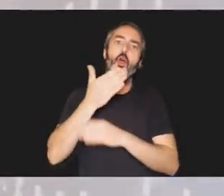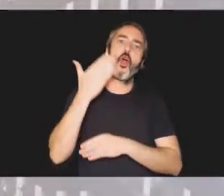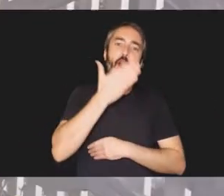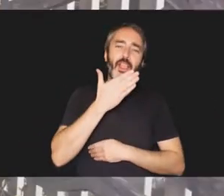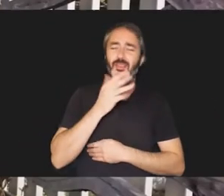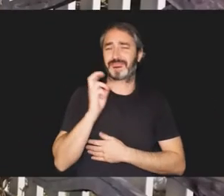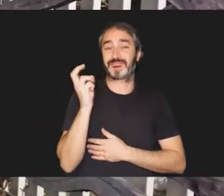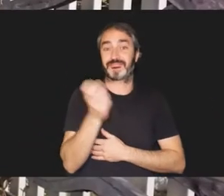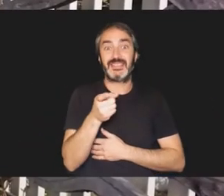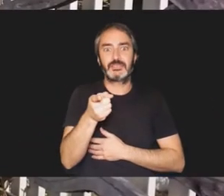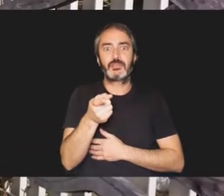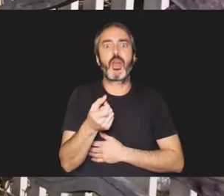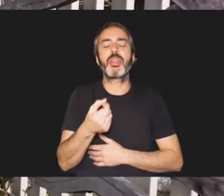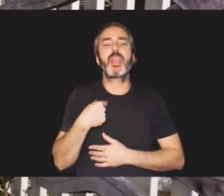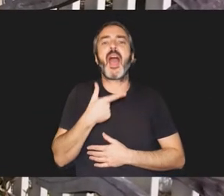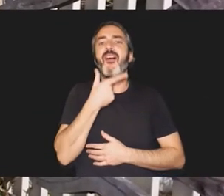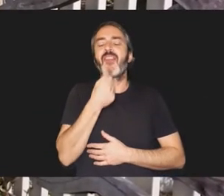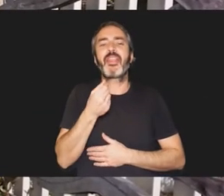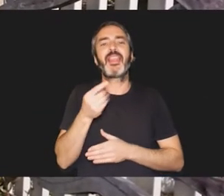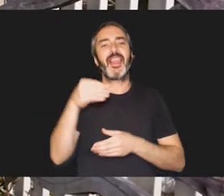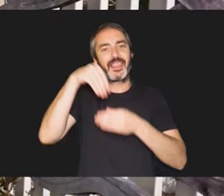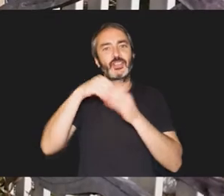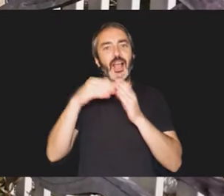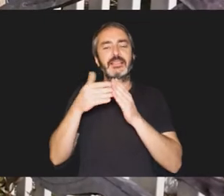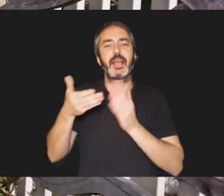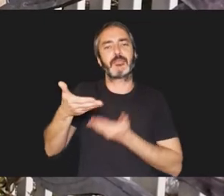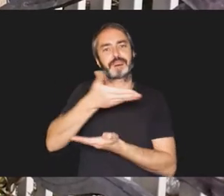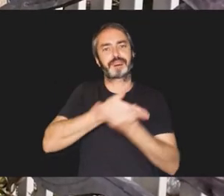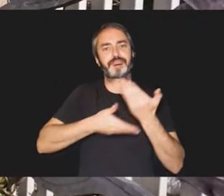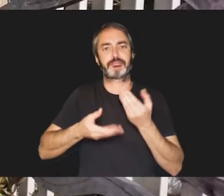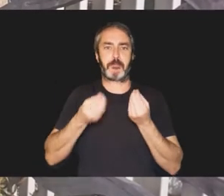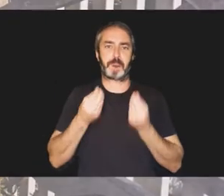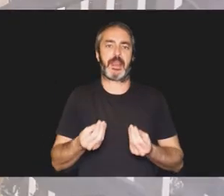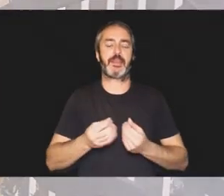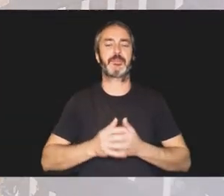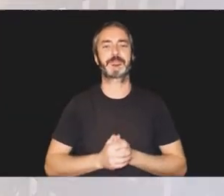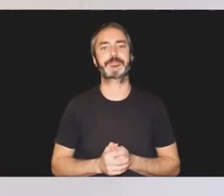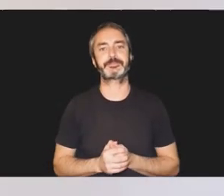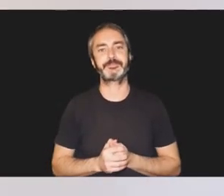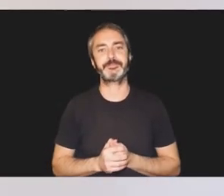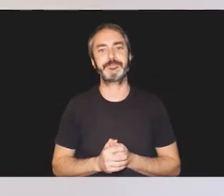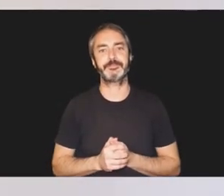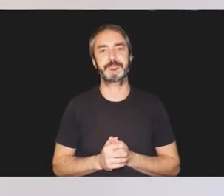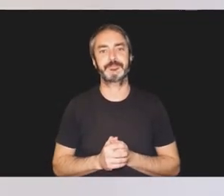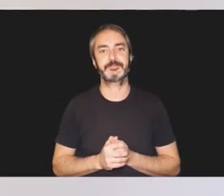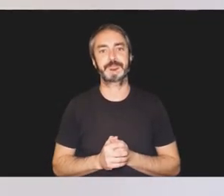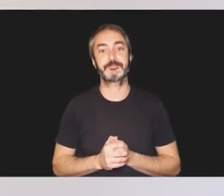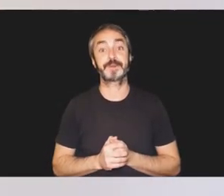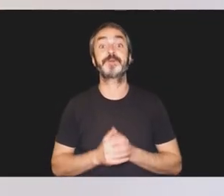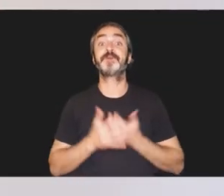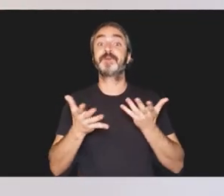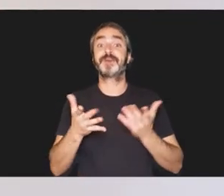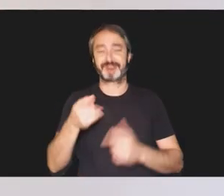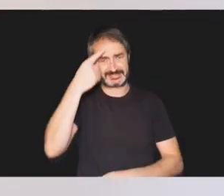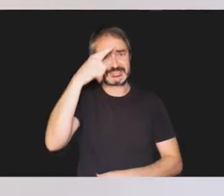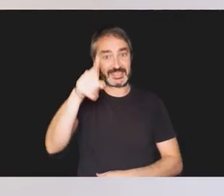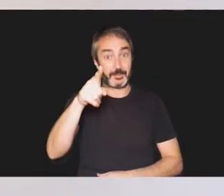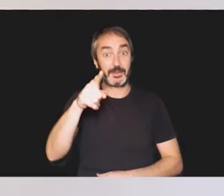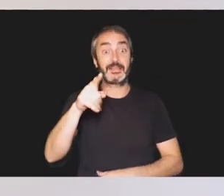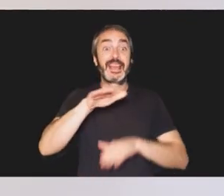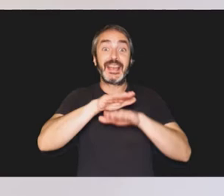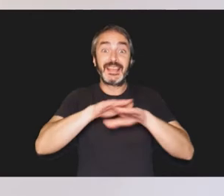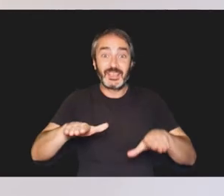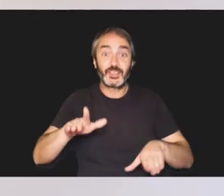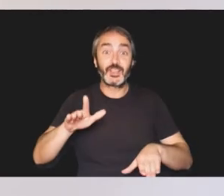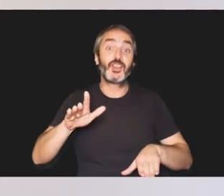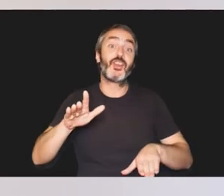etc., que facilitarán la convivencia y la gestión de situaciones cotidianas. Así que ahora ya sabes que ante